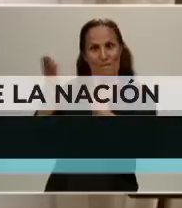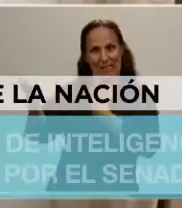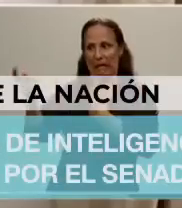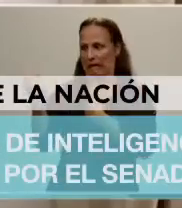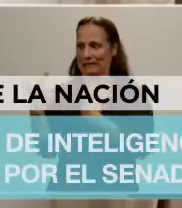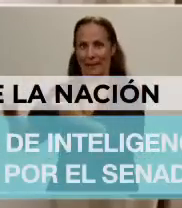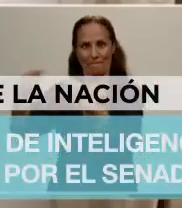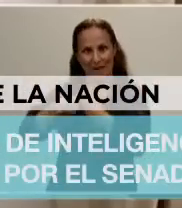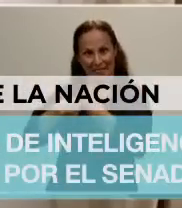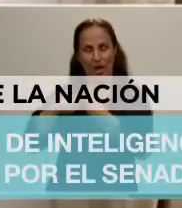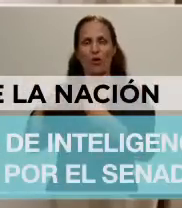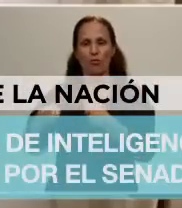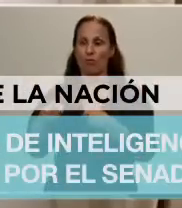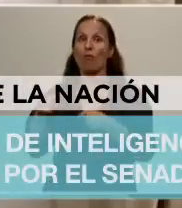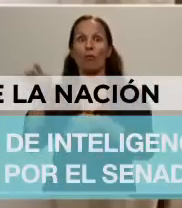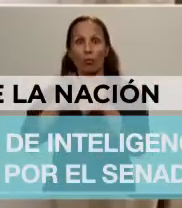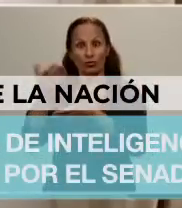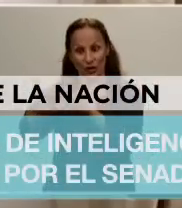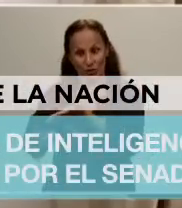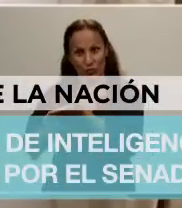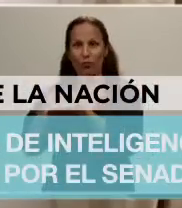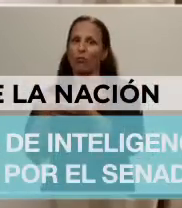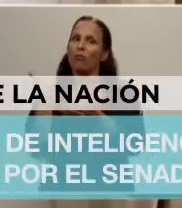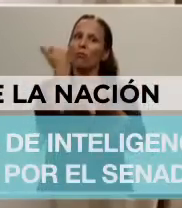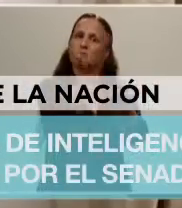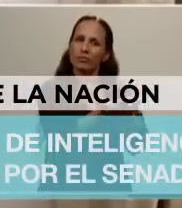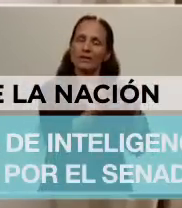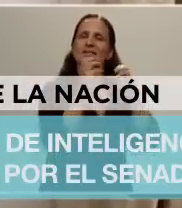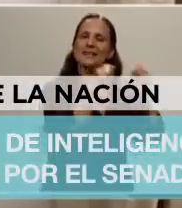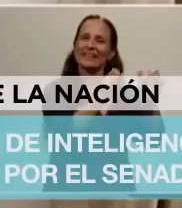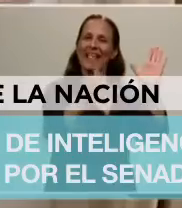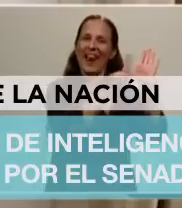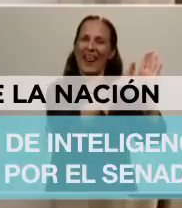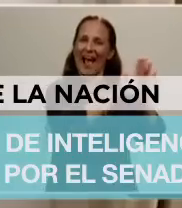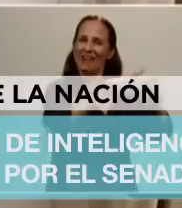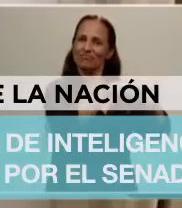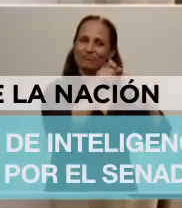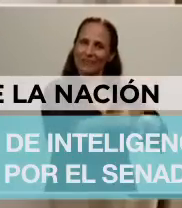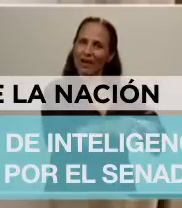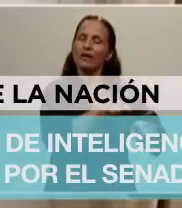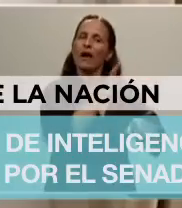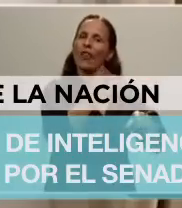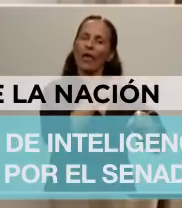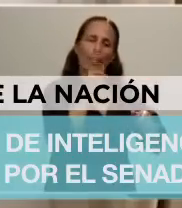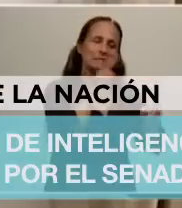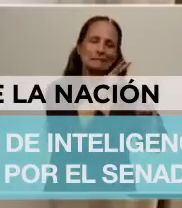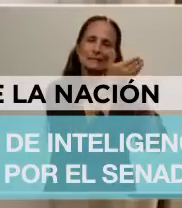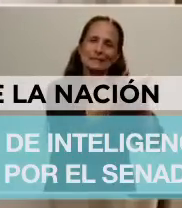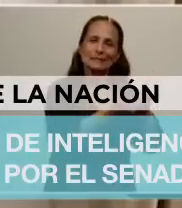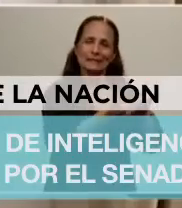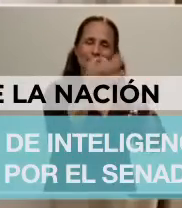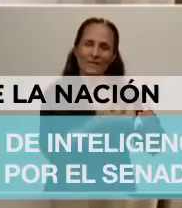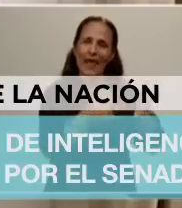Este proyecto lo he remitido a la Secretaría Legal y Técnica para que termine de encuadrar